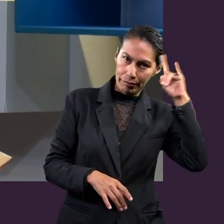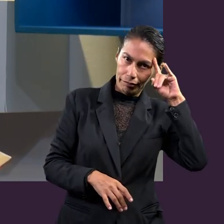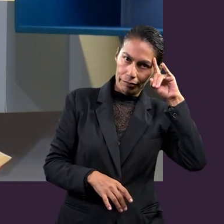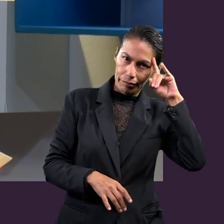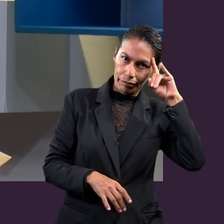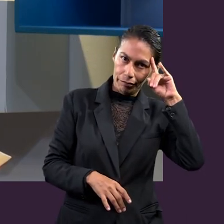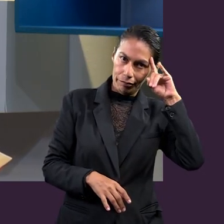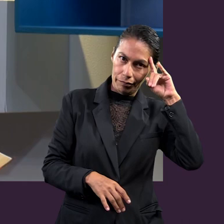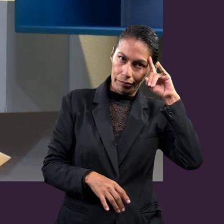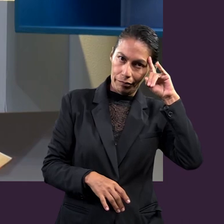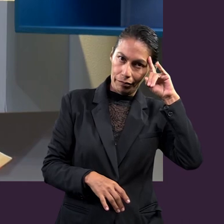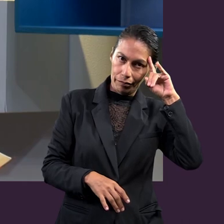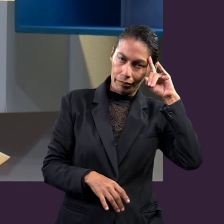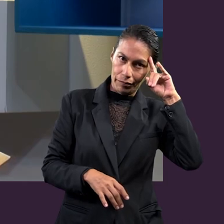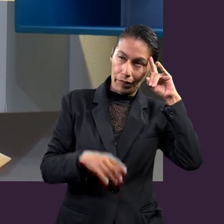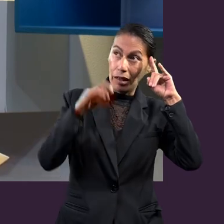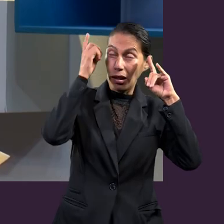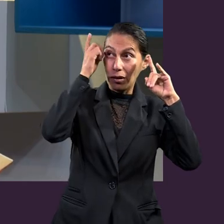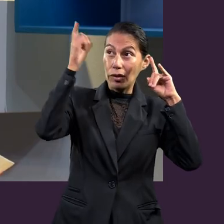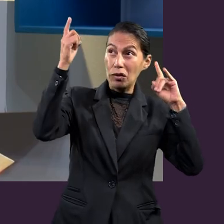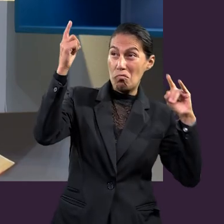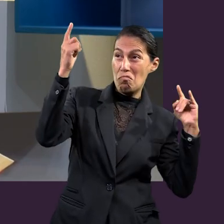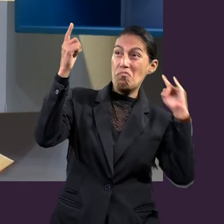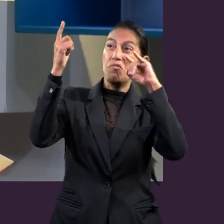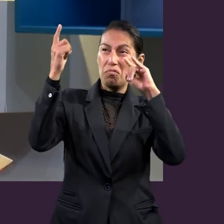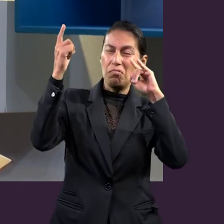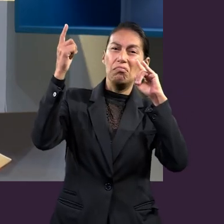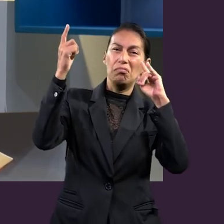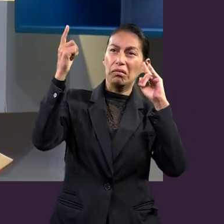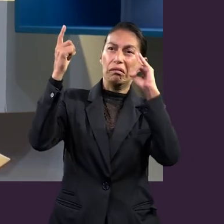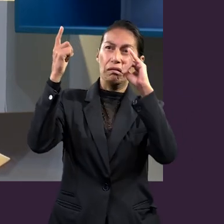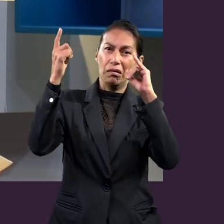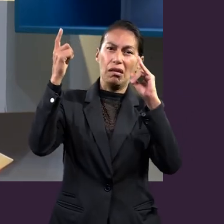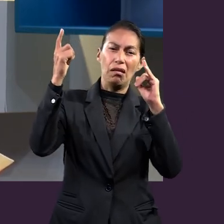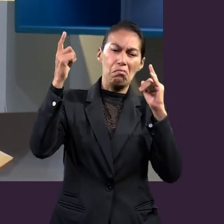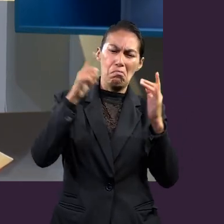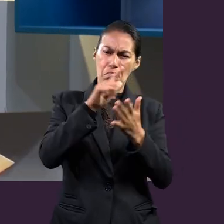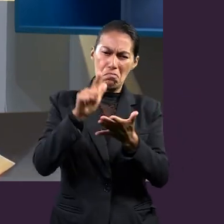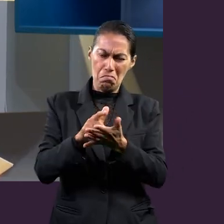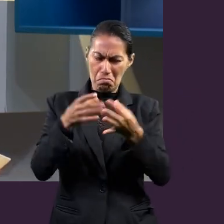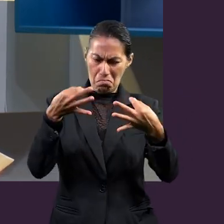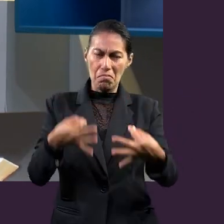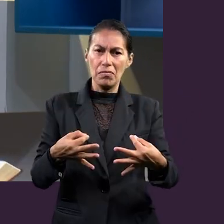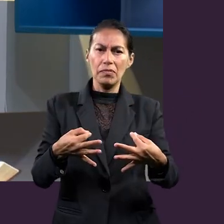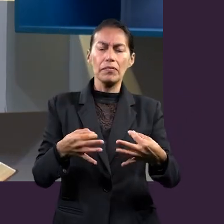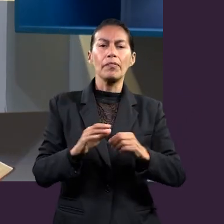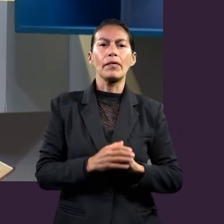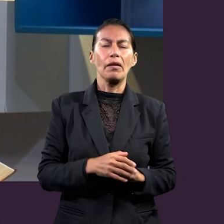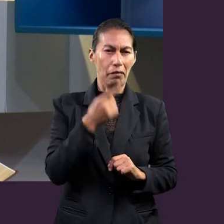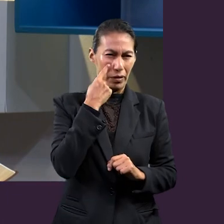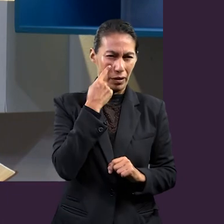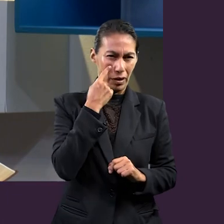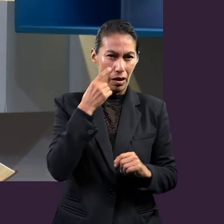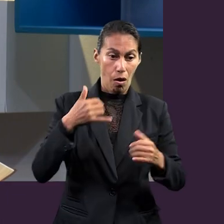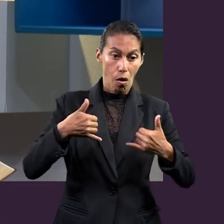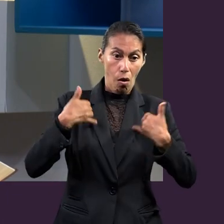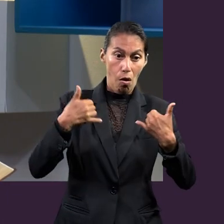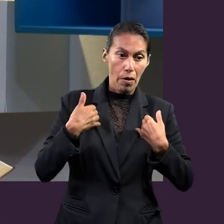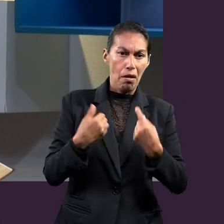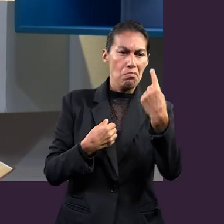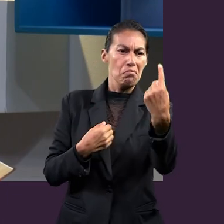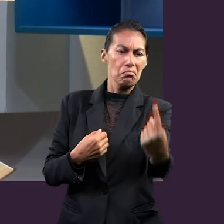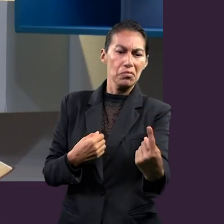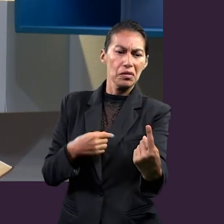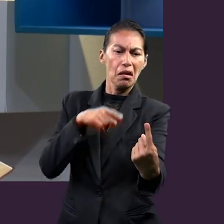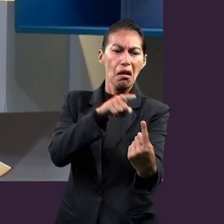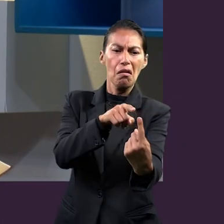El diablo quiere hacerle frente a Dios nuestro Señor, según él, con elementos legales. Y hay un joven